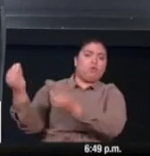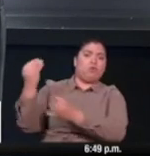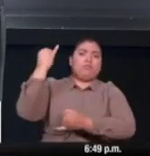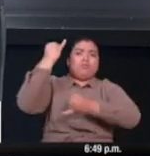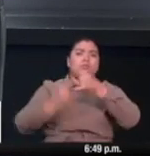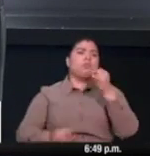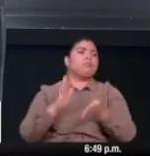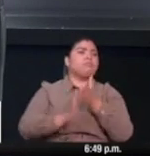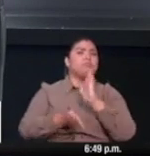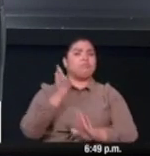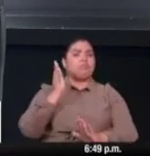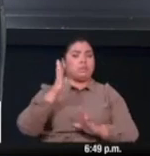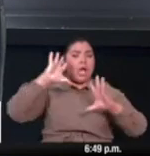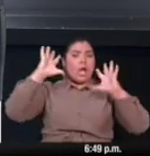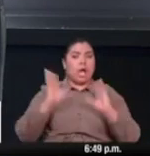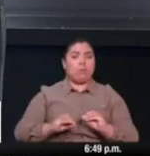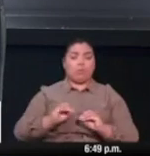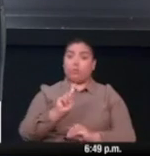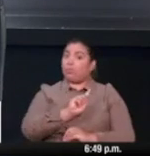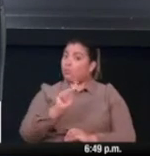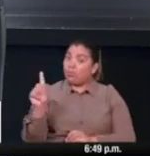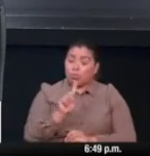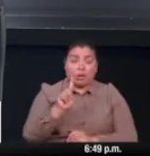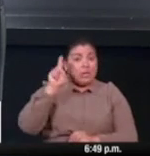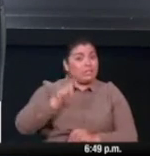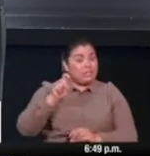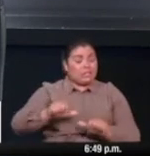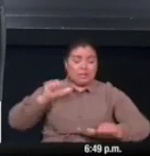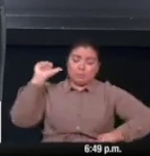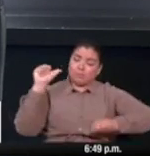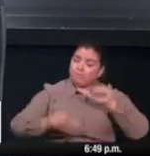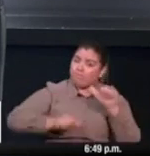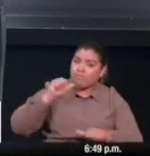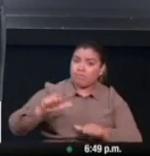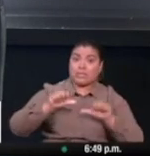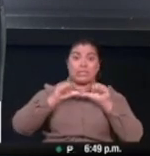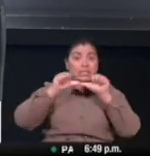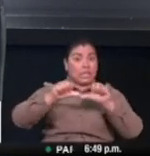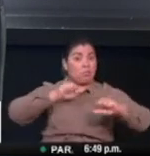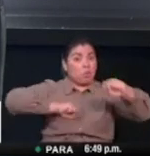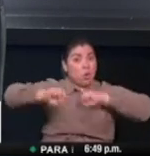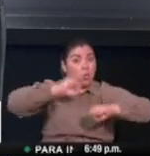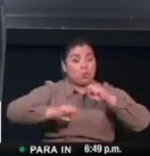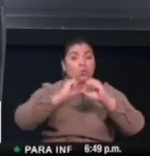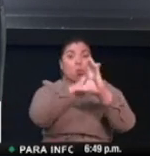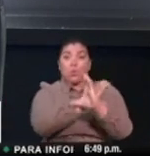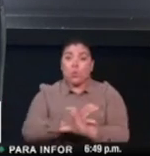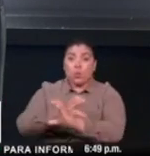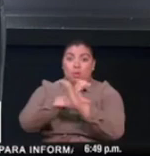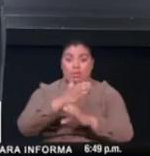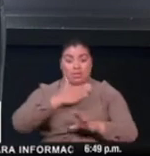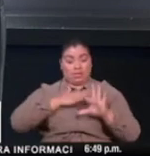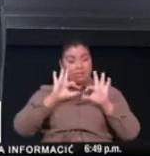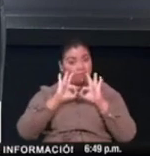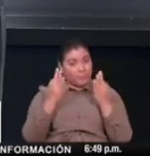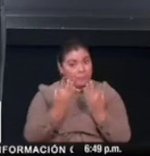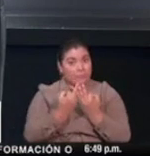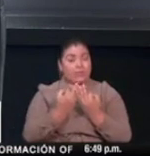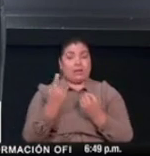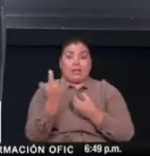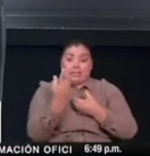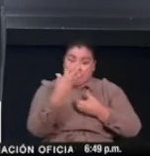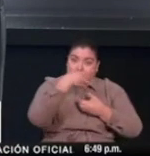forma de poder nosotros garantizar que vamos a seguir haciendo la lucha es cuidando nuestras familias, nuestras burbujas